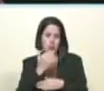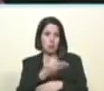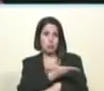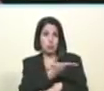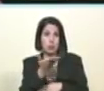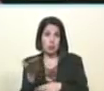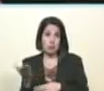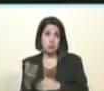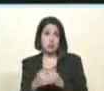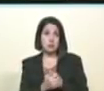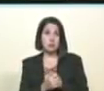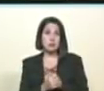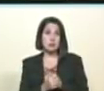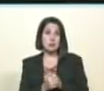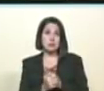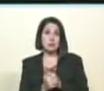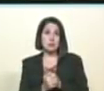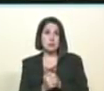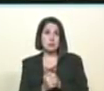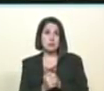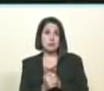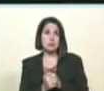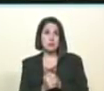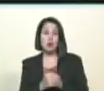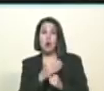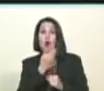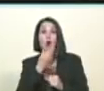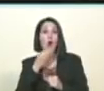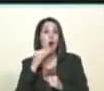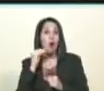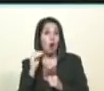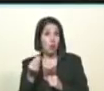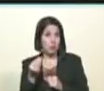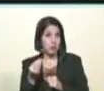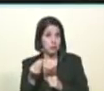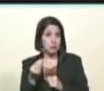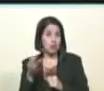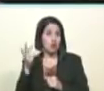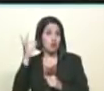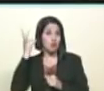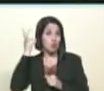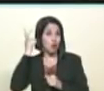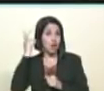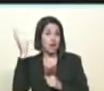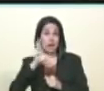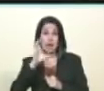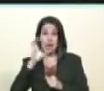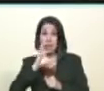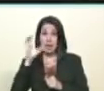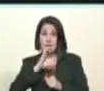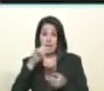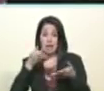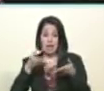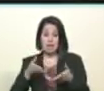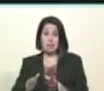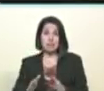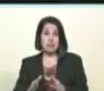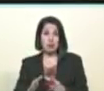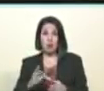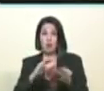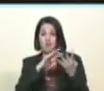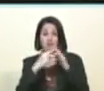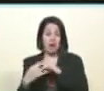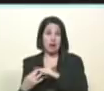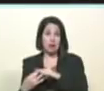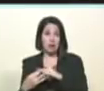ya pues ministra de la presidencia y candidata ahora a la alcaldía bueno estamos ya en el clima electoral yo invito a